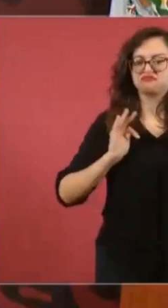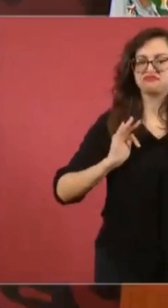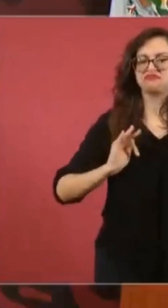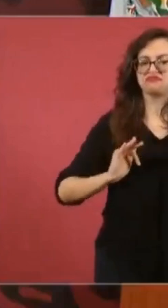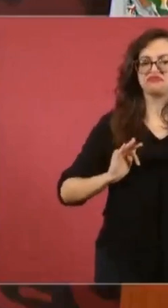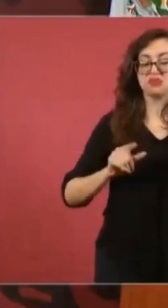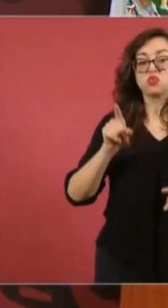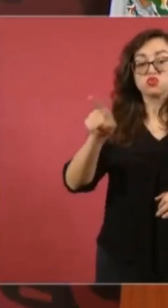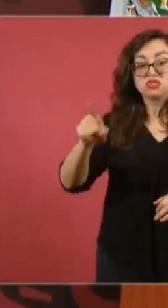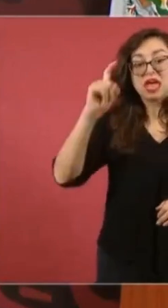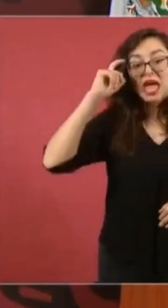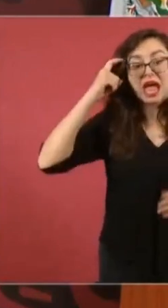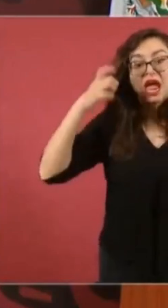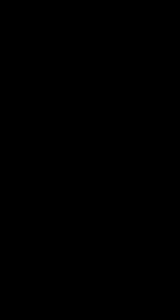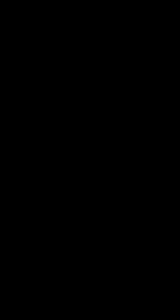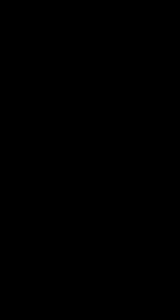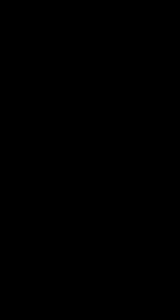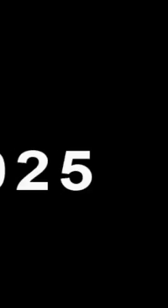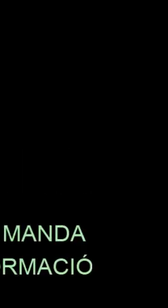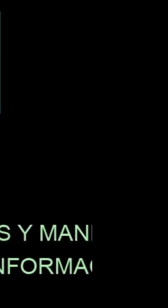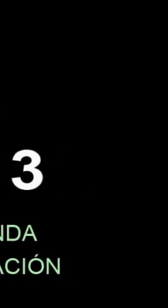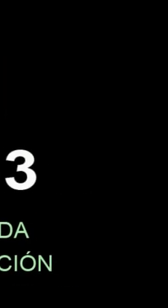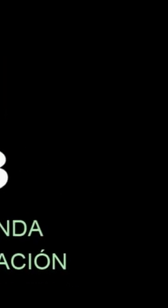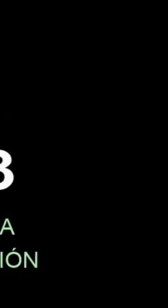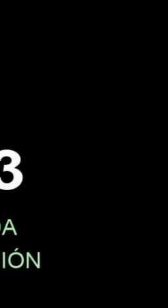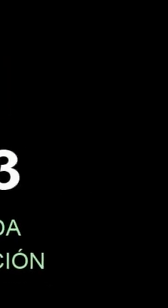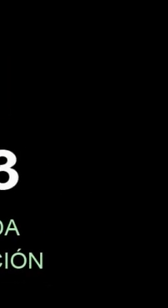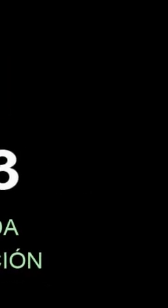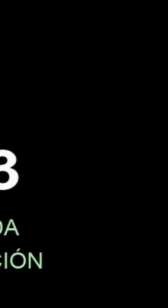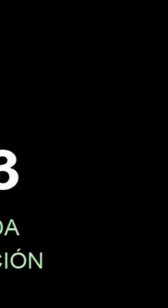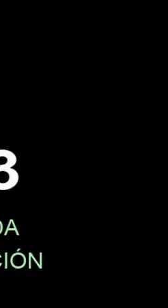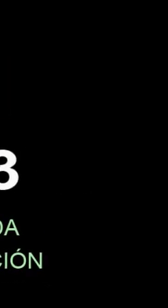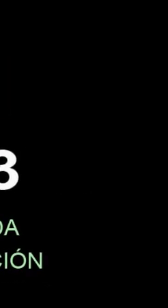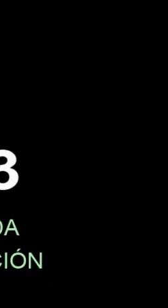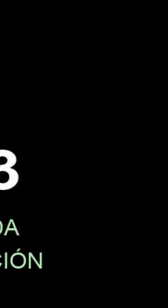el que esté enojado es usted, hombre, serénese. Con información de Literal México.